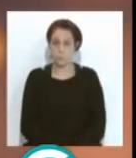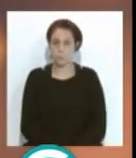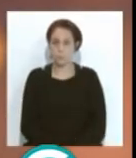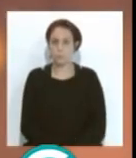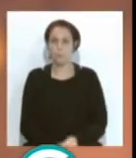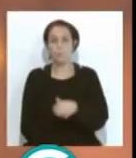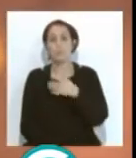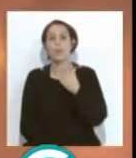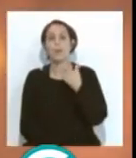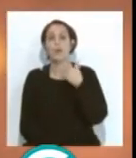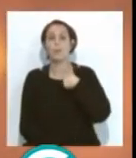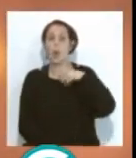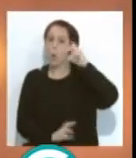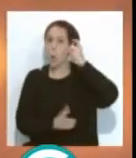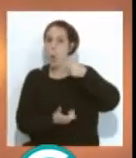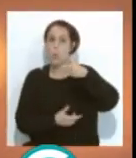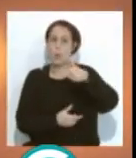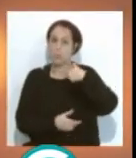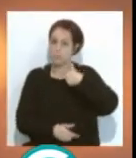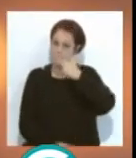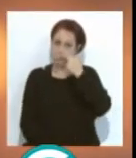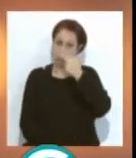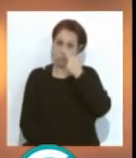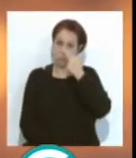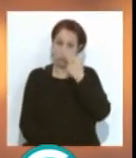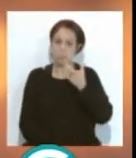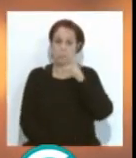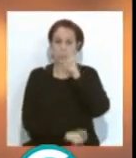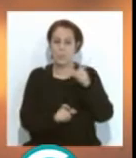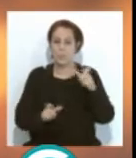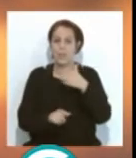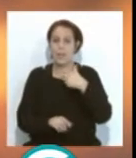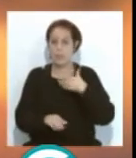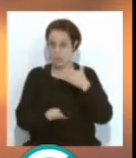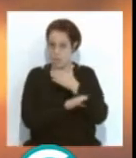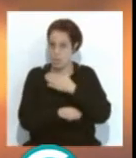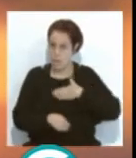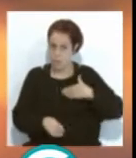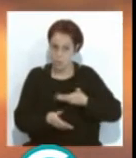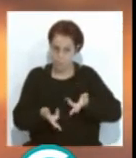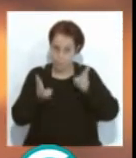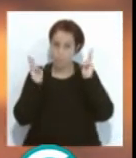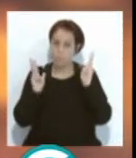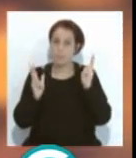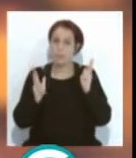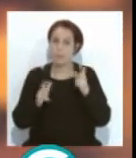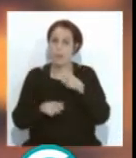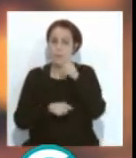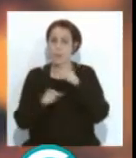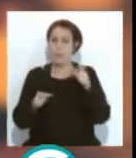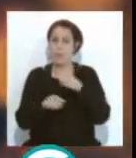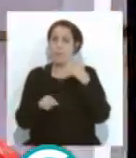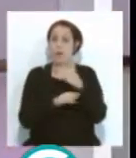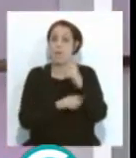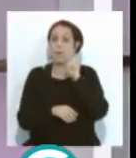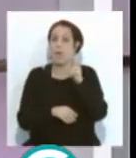Fanny. A mí la locura de Diego me parece interesante, la verdad, que la gente si quiere ir que vaya, es que es lo que pasa, la gente va a ver